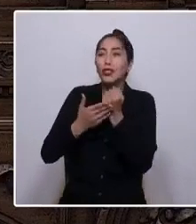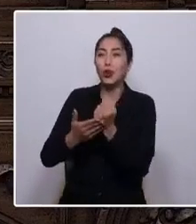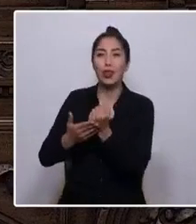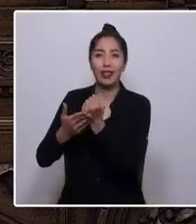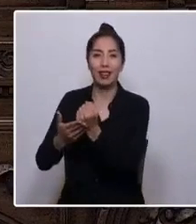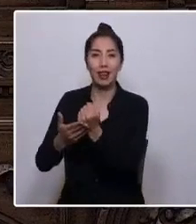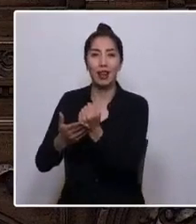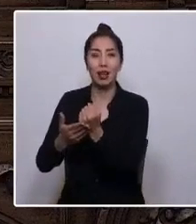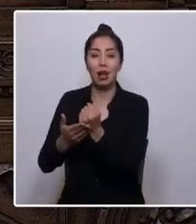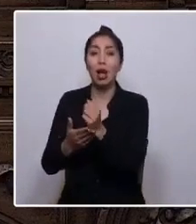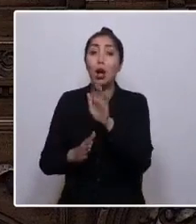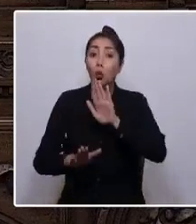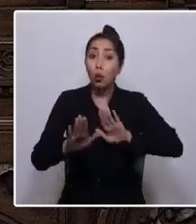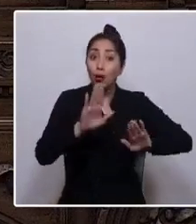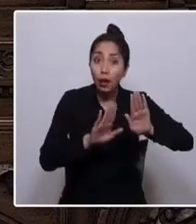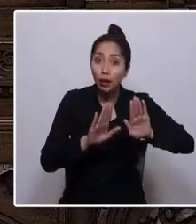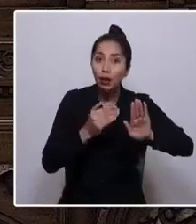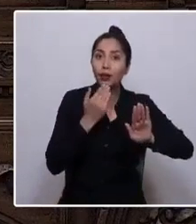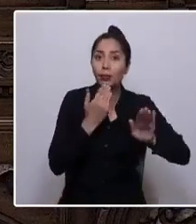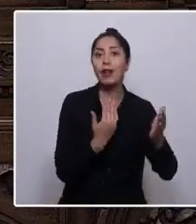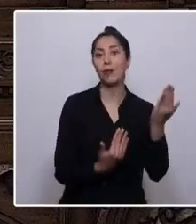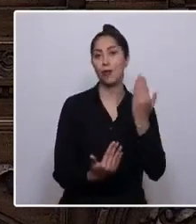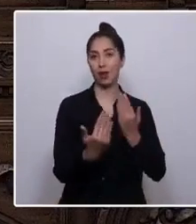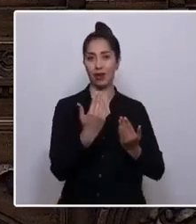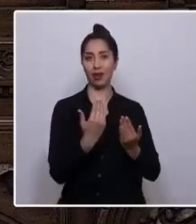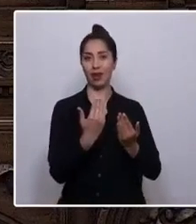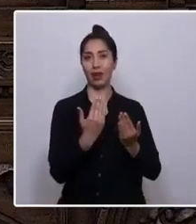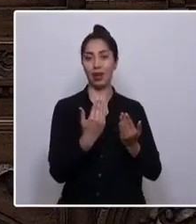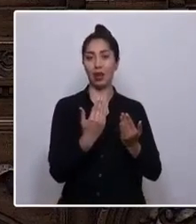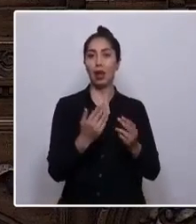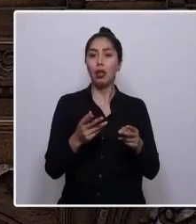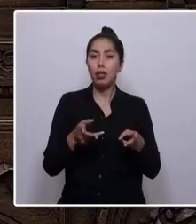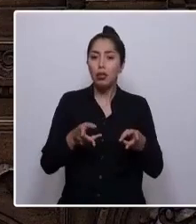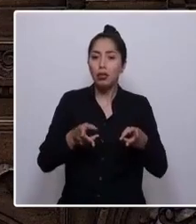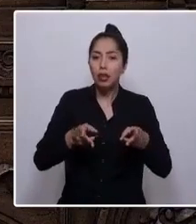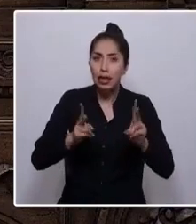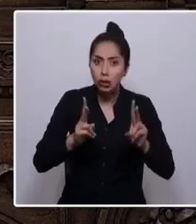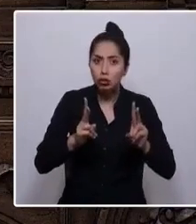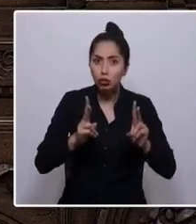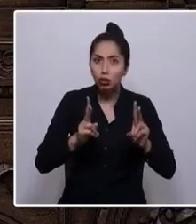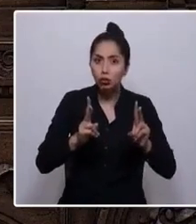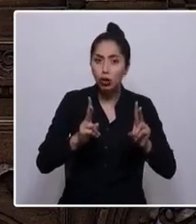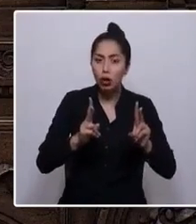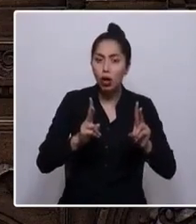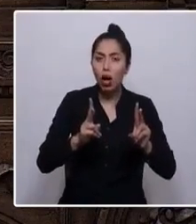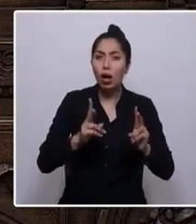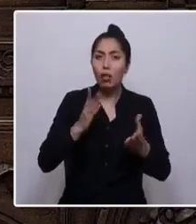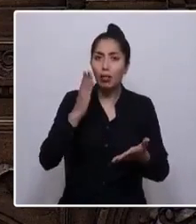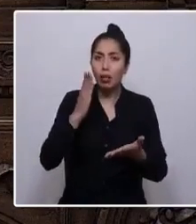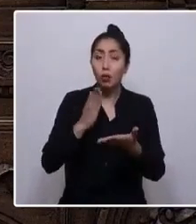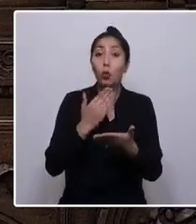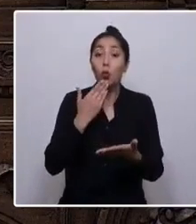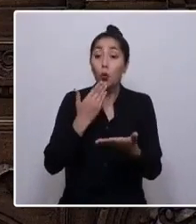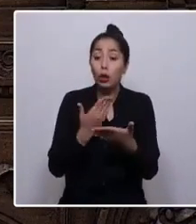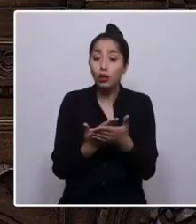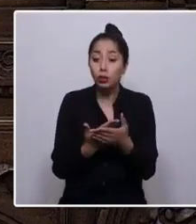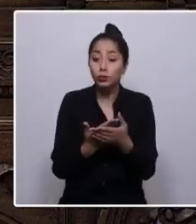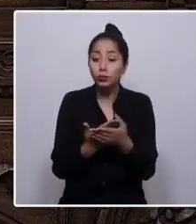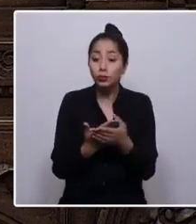Cuidar y ser cuidadas. Derecho y responsabilidad van de la mano cuando prescindimos de